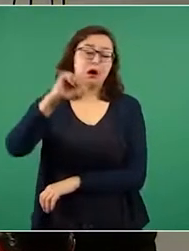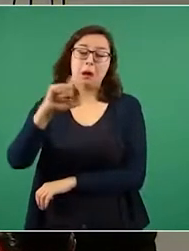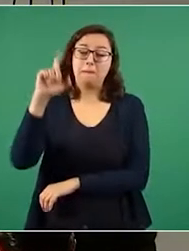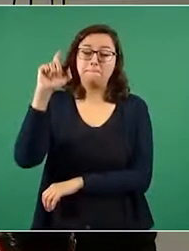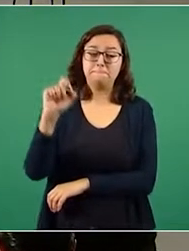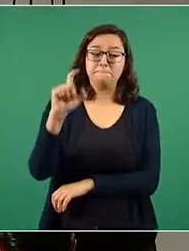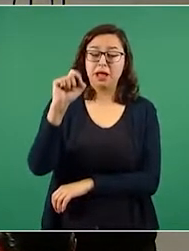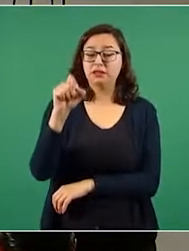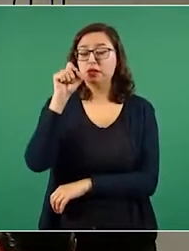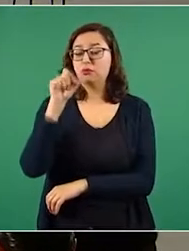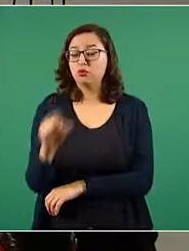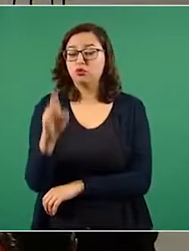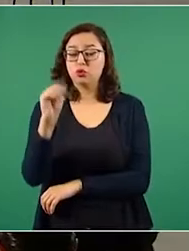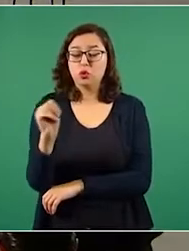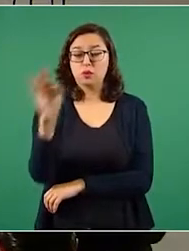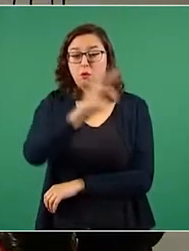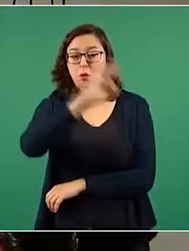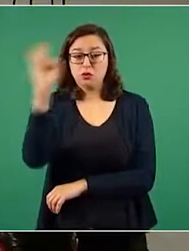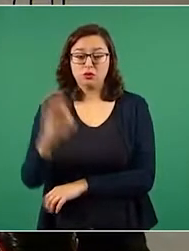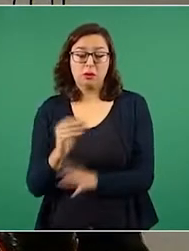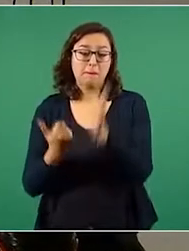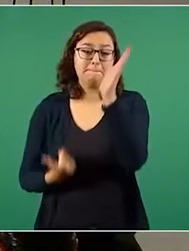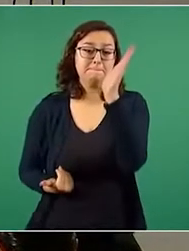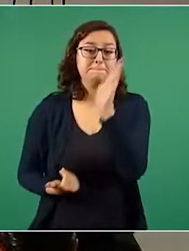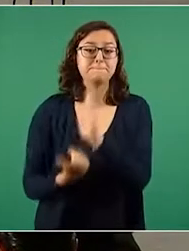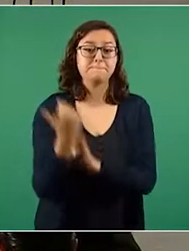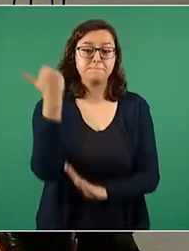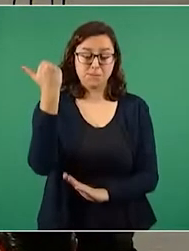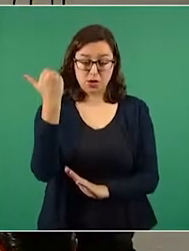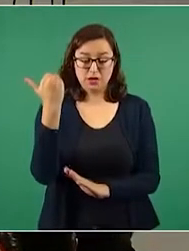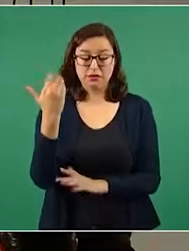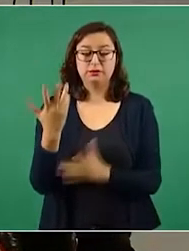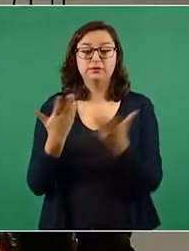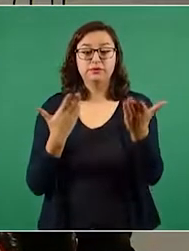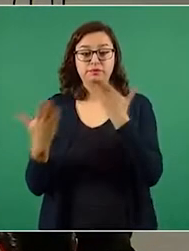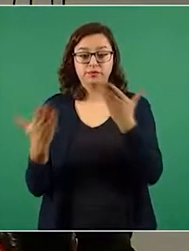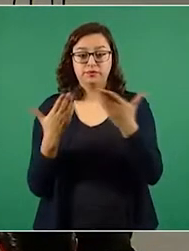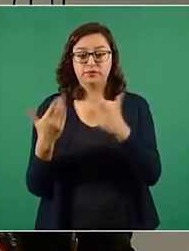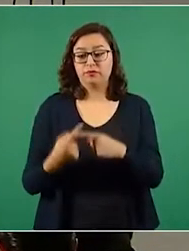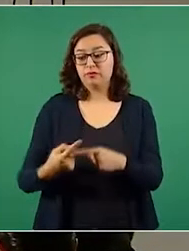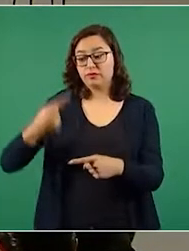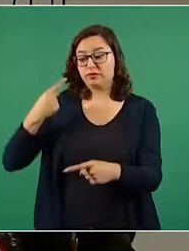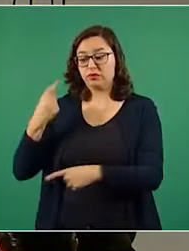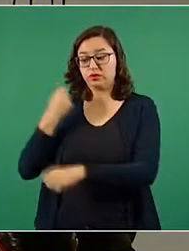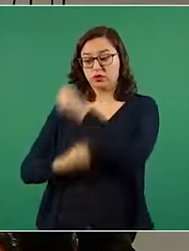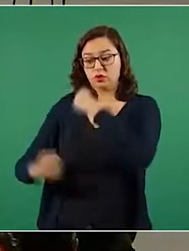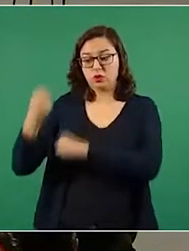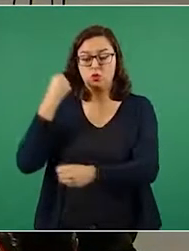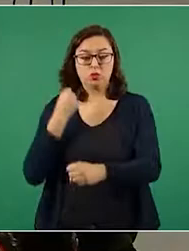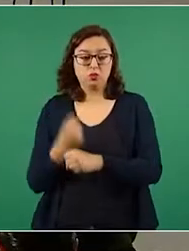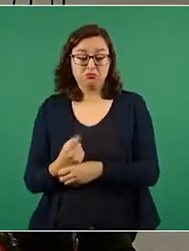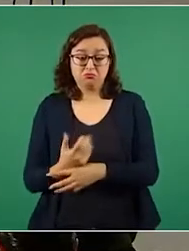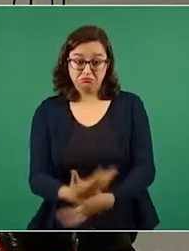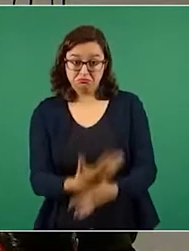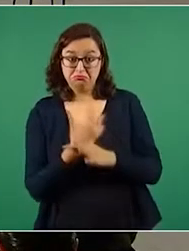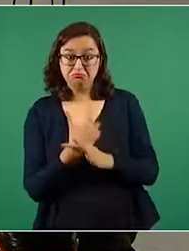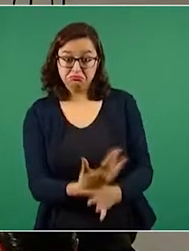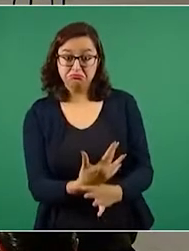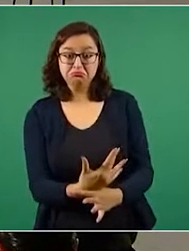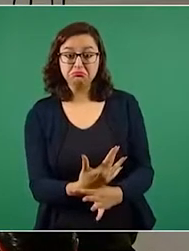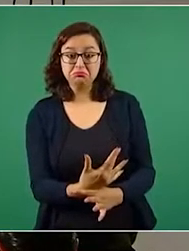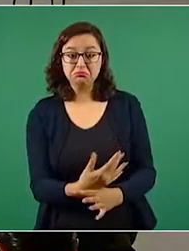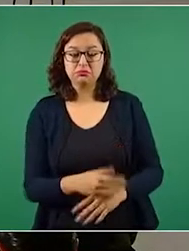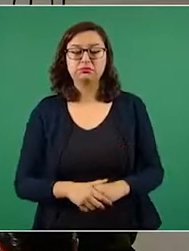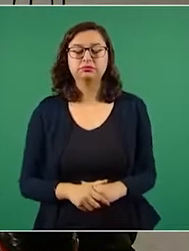.9 por ciento. Para agosto de este año, respecto a 12 meses atrás, revelan datos de la Comisión Federal de